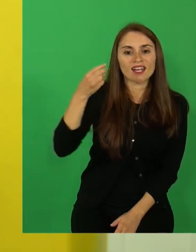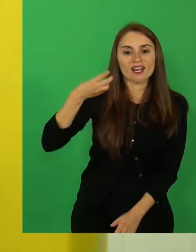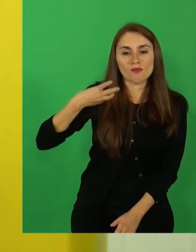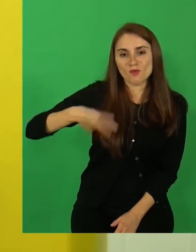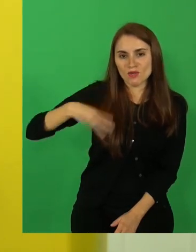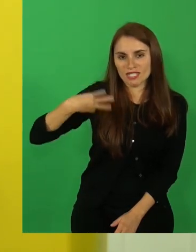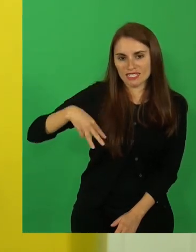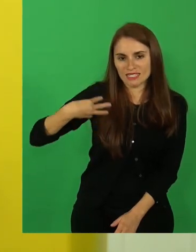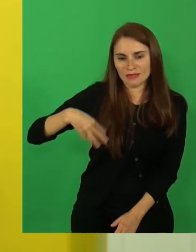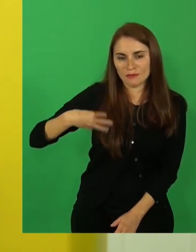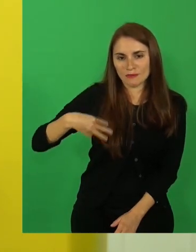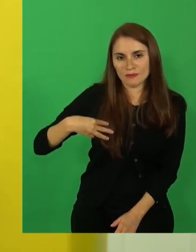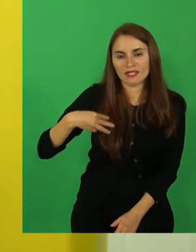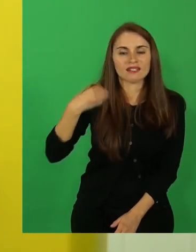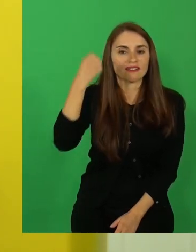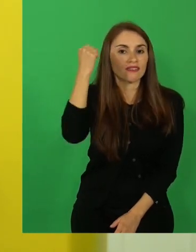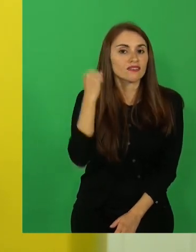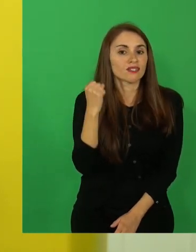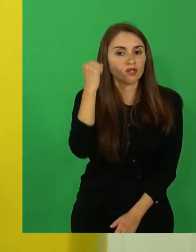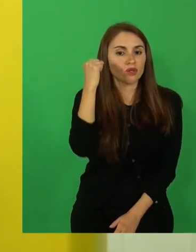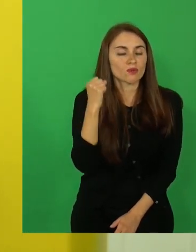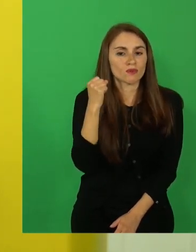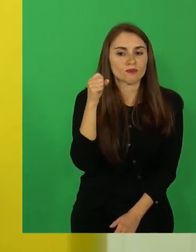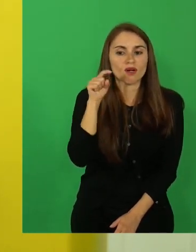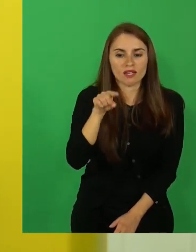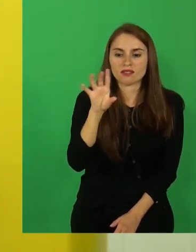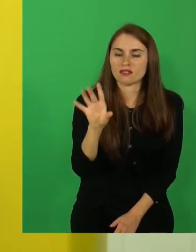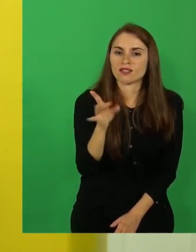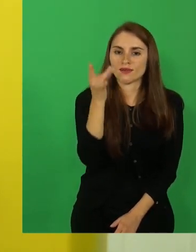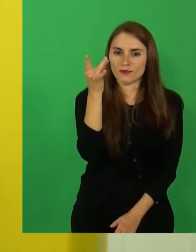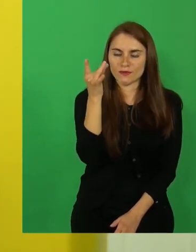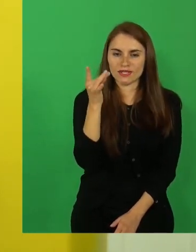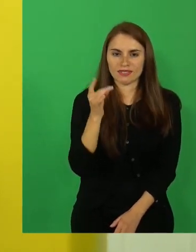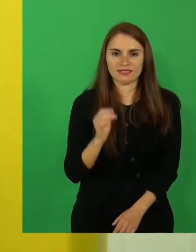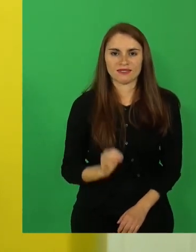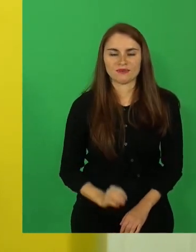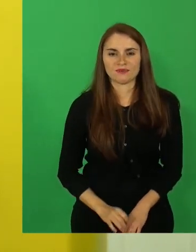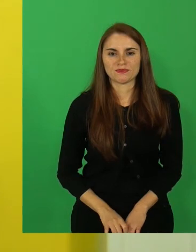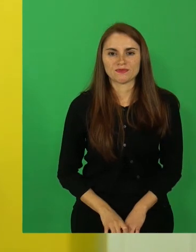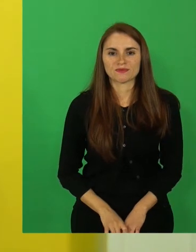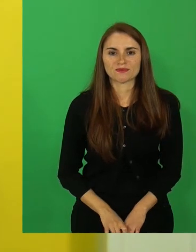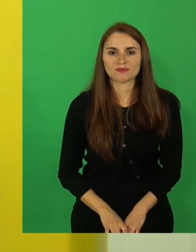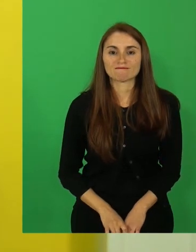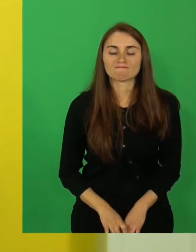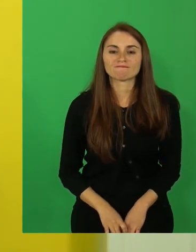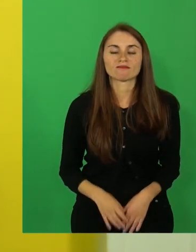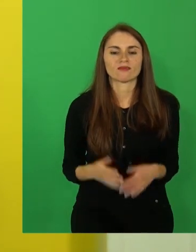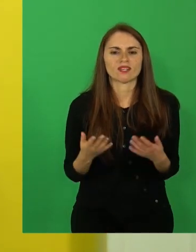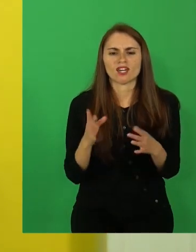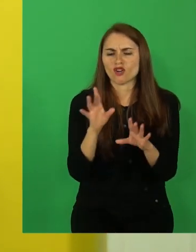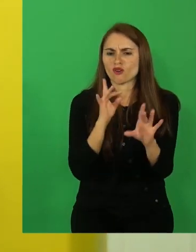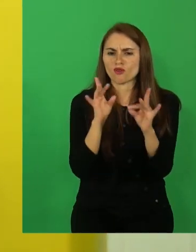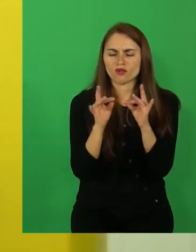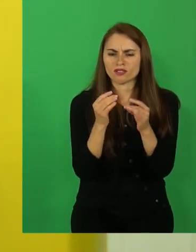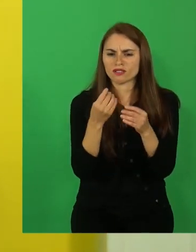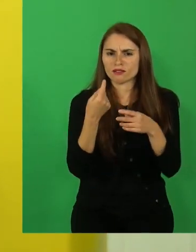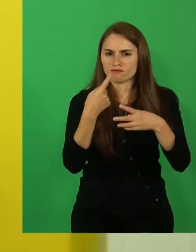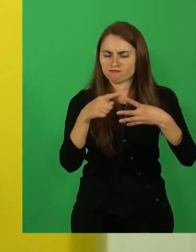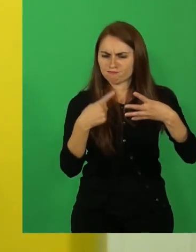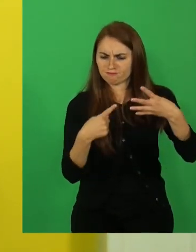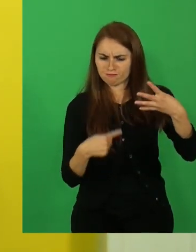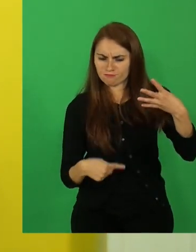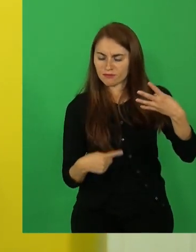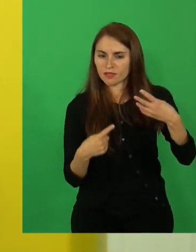municipalidad, es decir, de la municipalidad de Copiapó. Allí van a encontrar clases